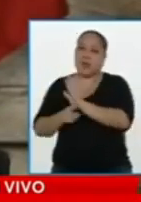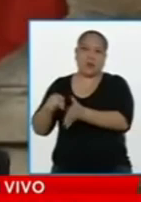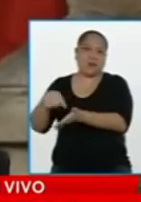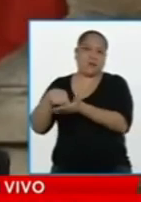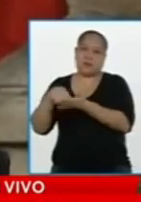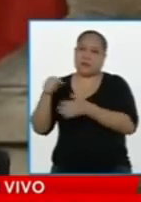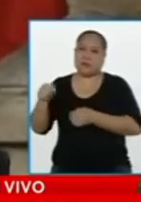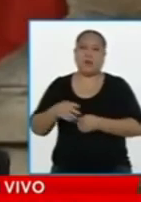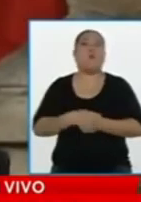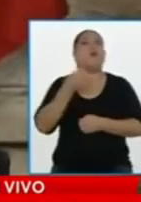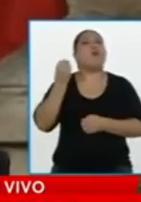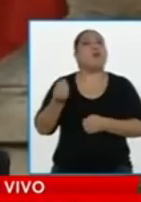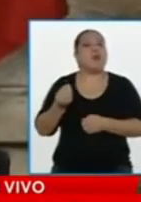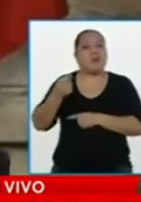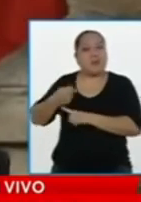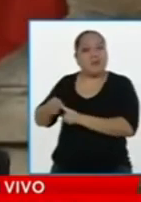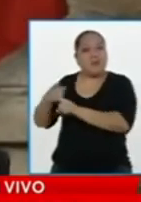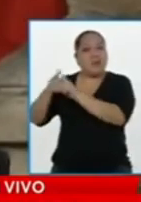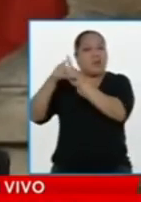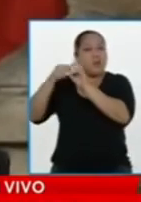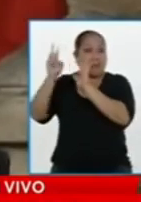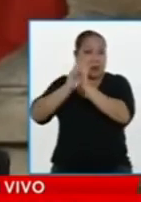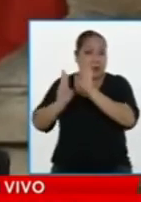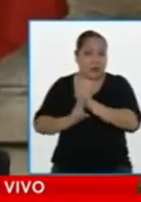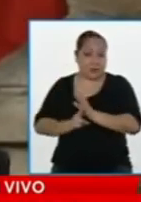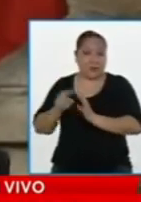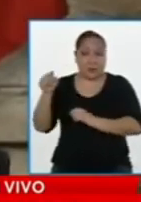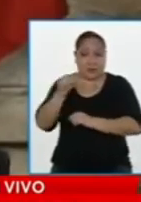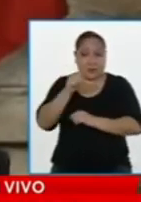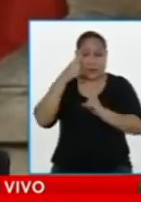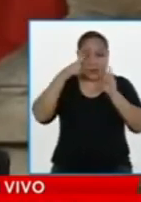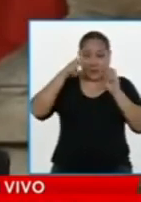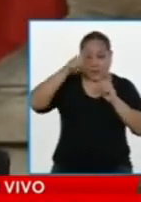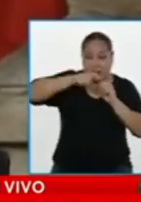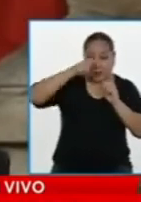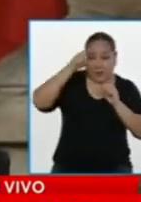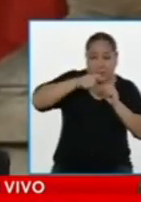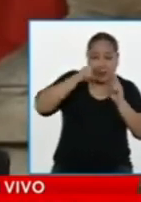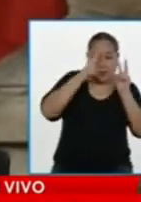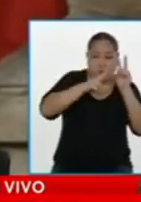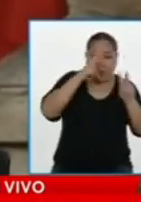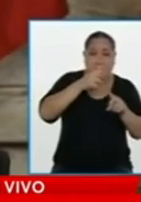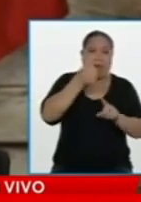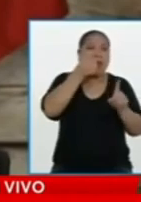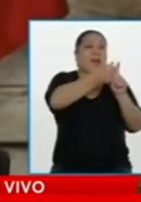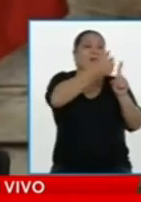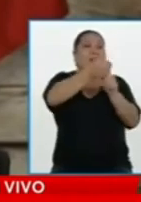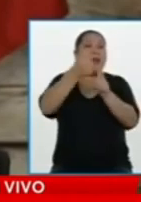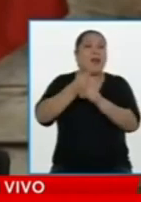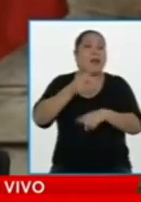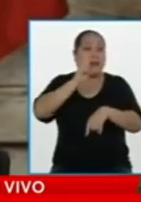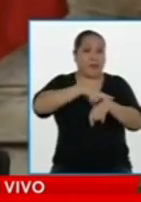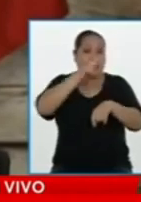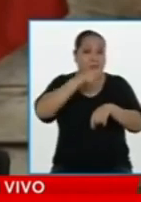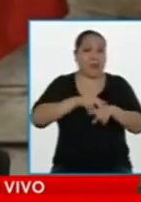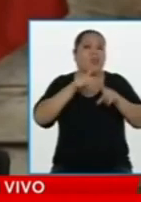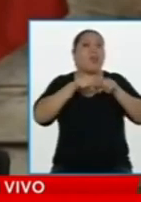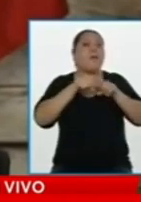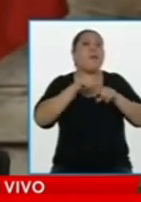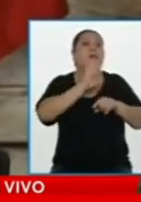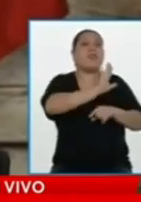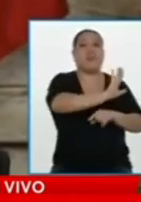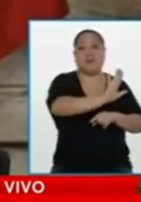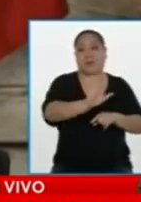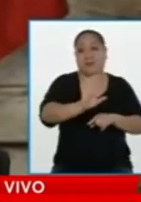No hay ningún perfil claro de una alternativa que represente los intereses de los trabajadores y del pueblo peruano. No se